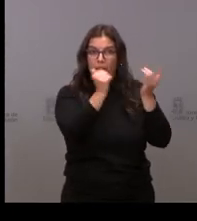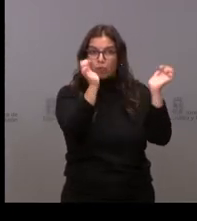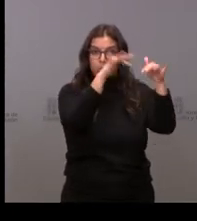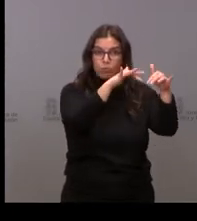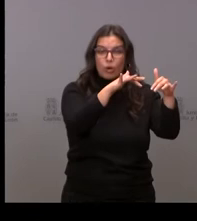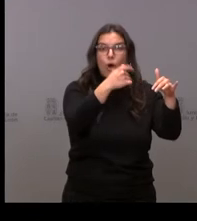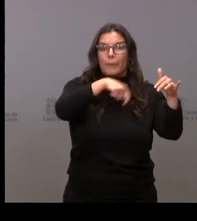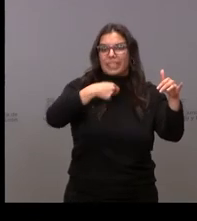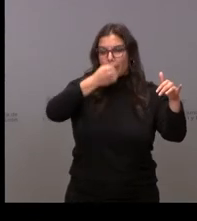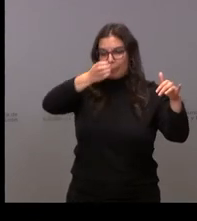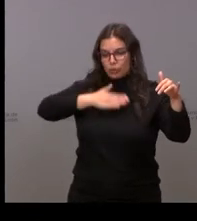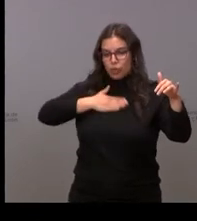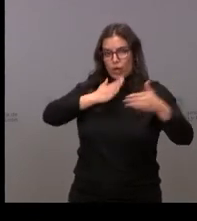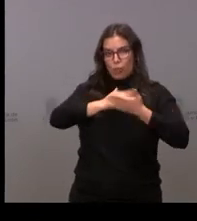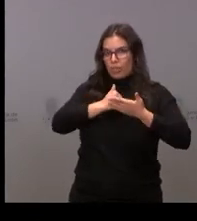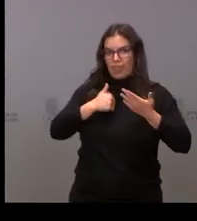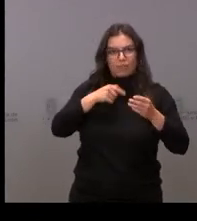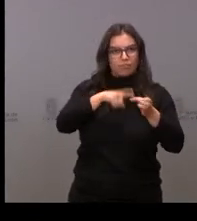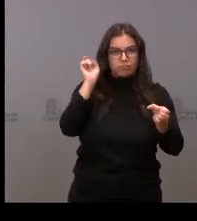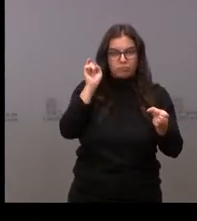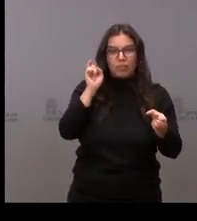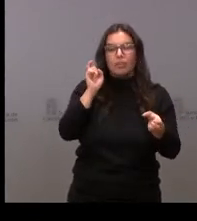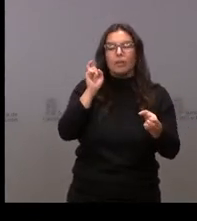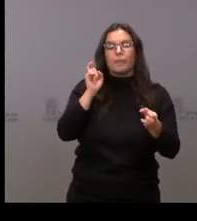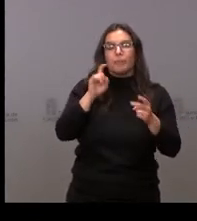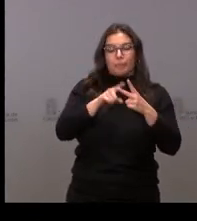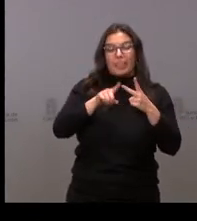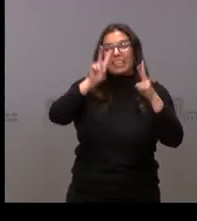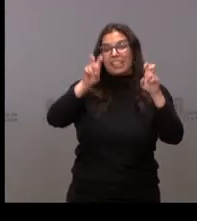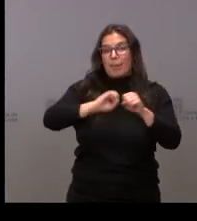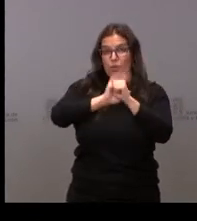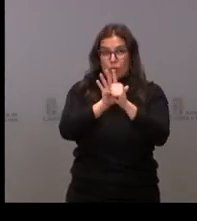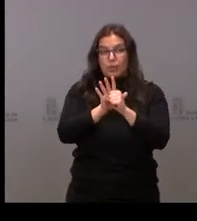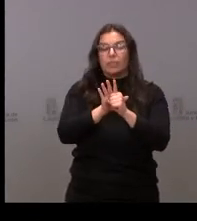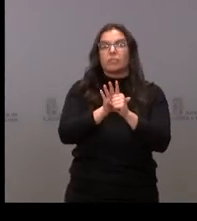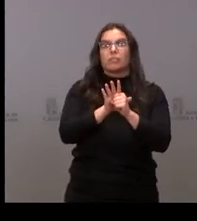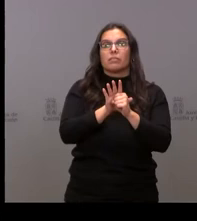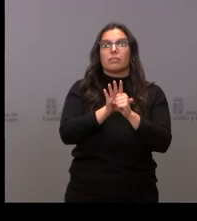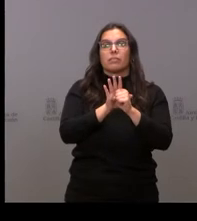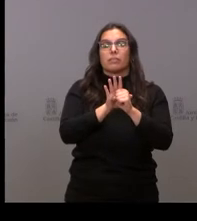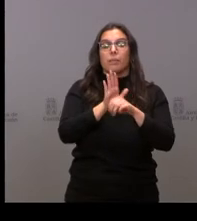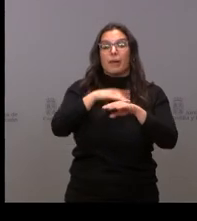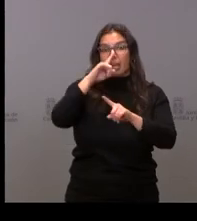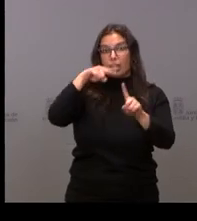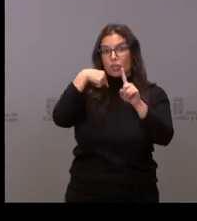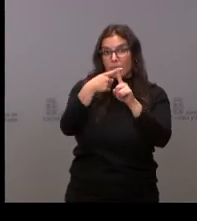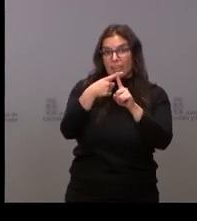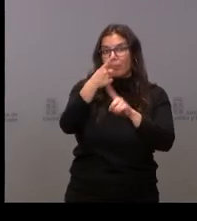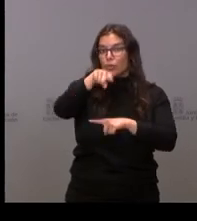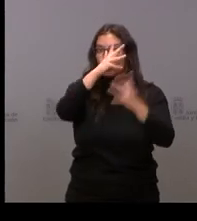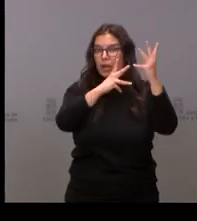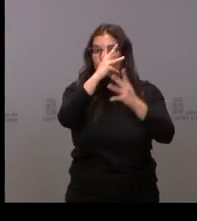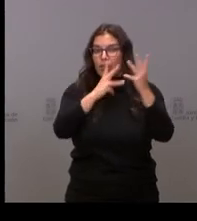para hablar. Y luego la COVID, me gustaría saber lo que nos supondrá de coste el año que viene, si lo han calculado,